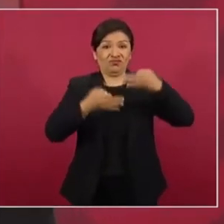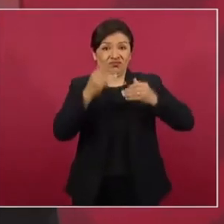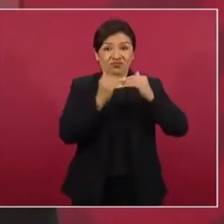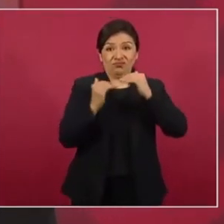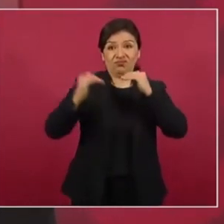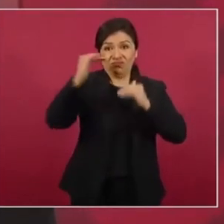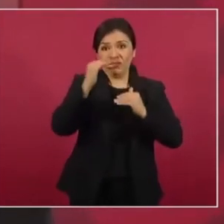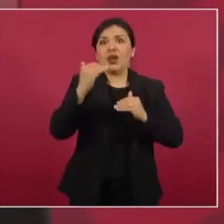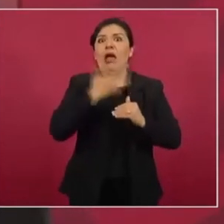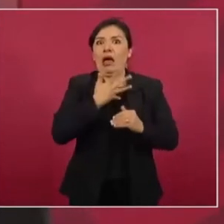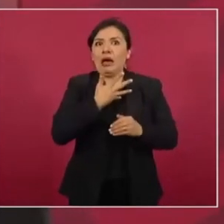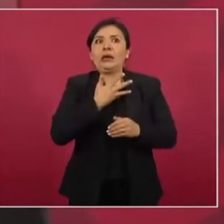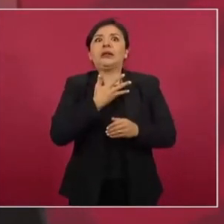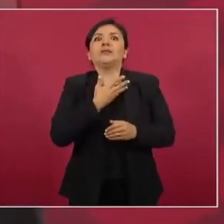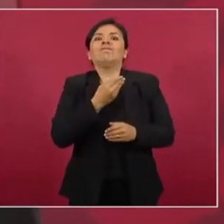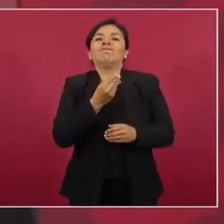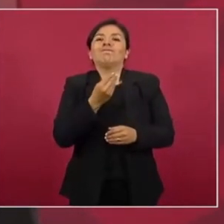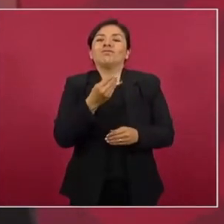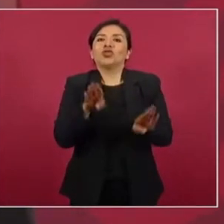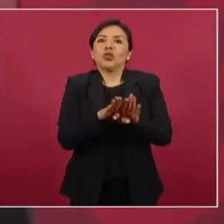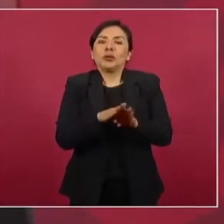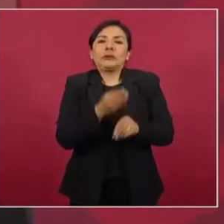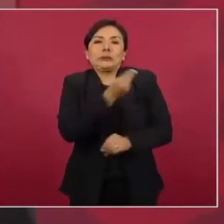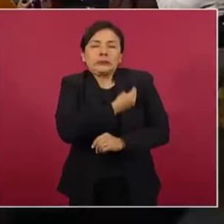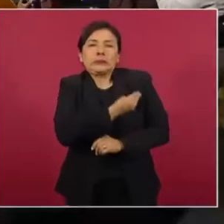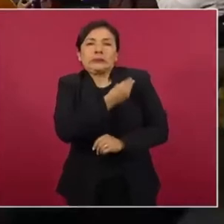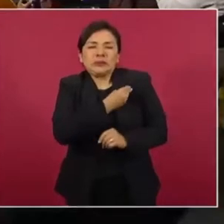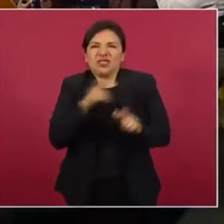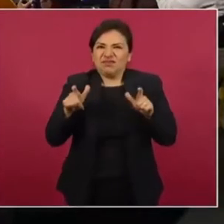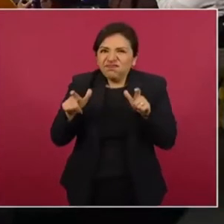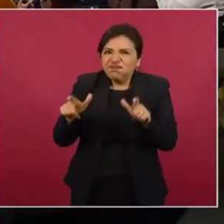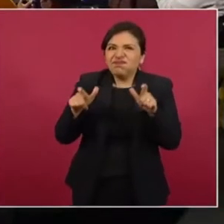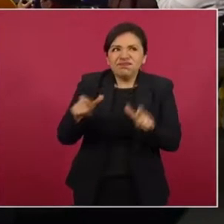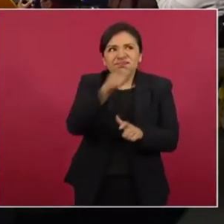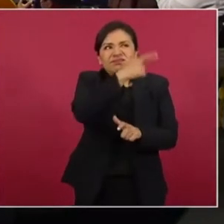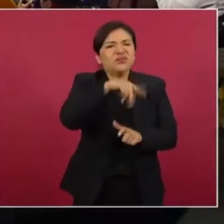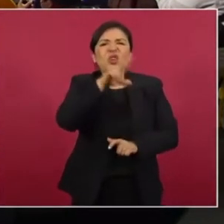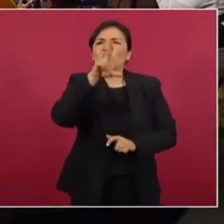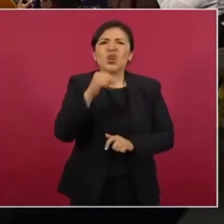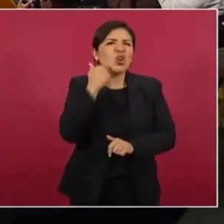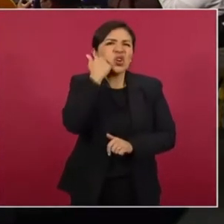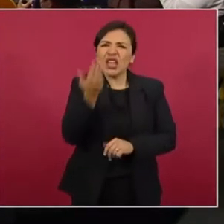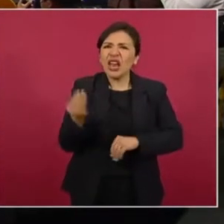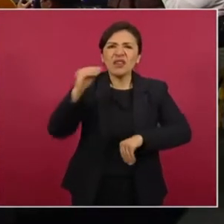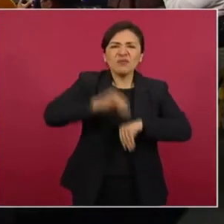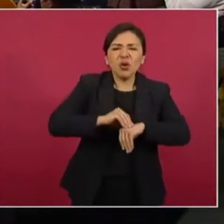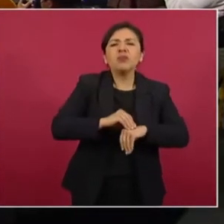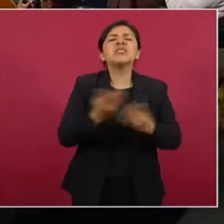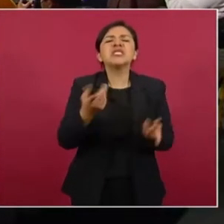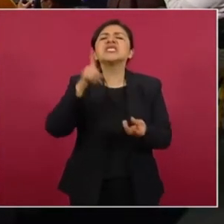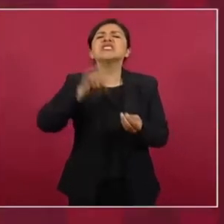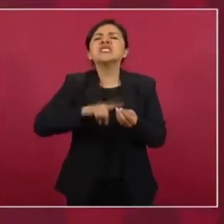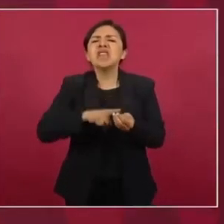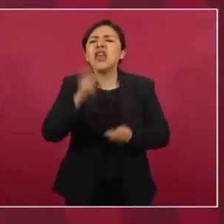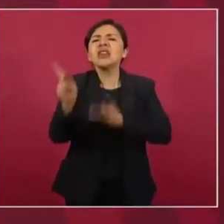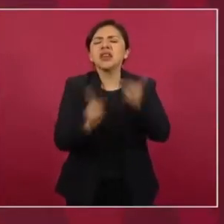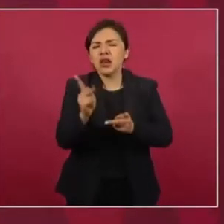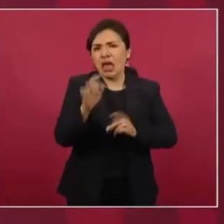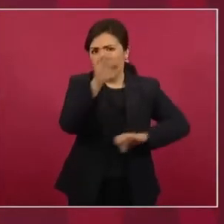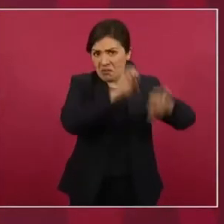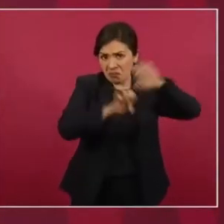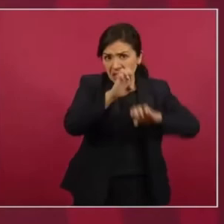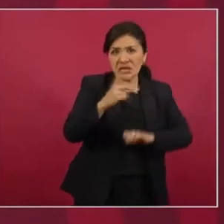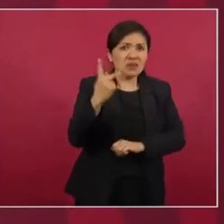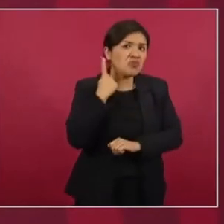intereses creados, de los que no querían. Empresas, políticos, presidente. De todo tipo,